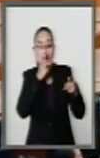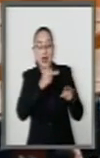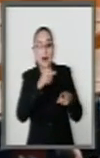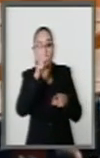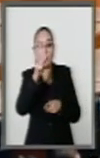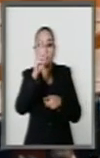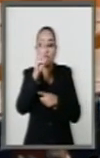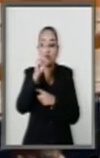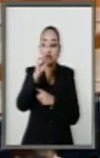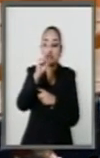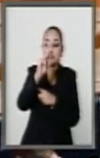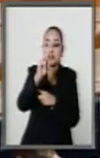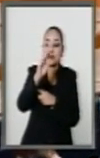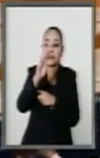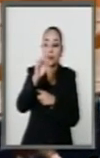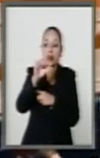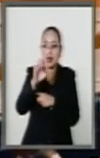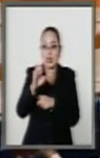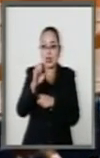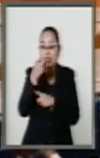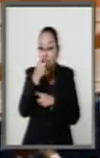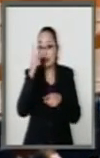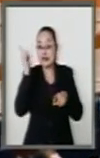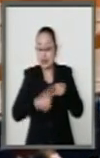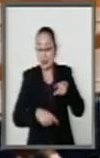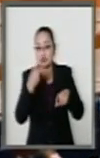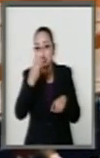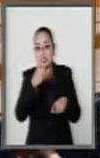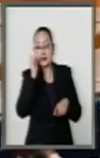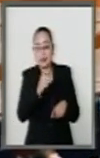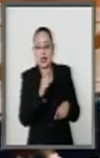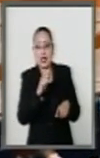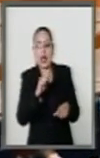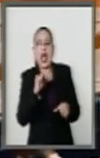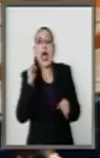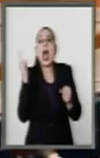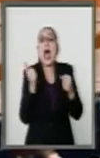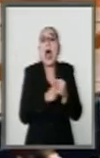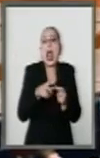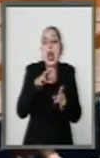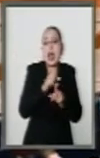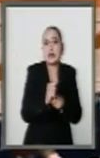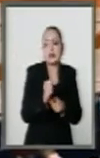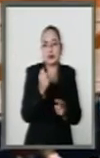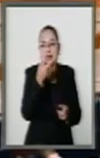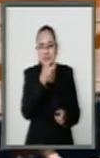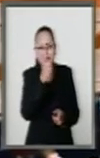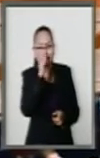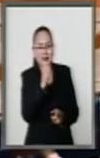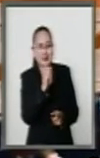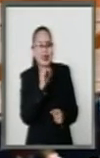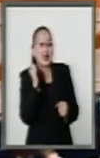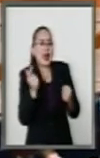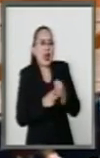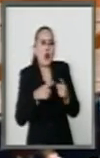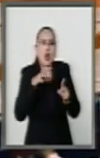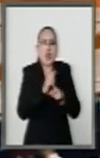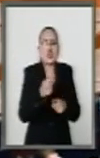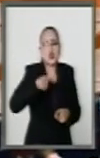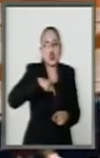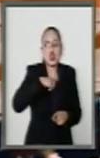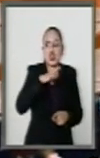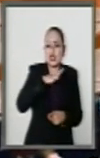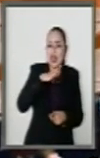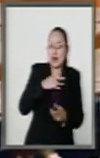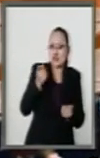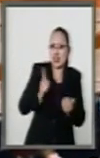compromiso mayor. No de dejarlos en la indefensión de lo que alcance, porque eso significa posible. Es lo que tengamos en